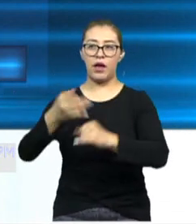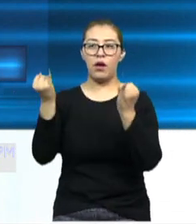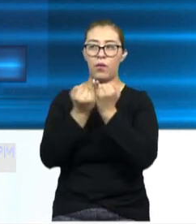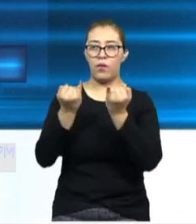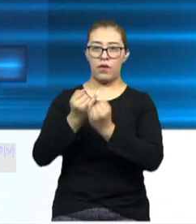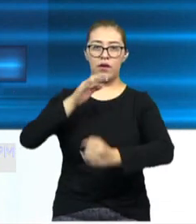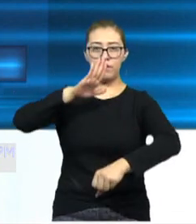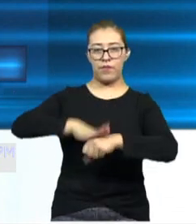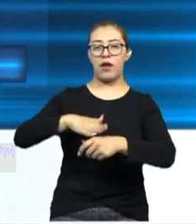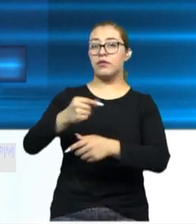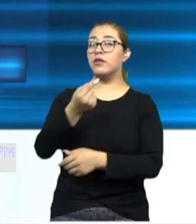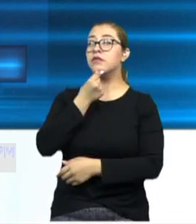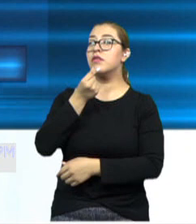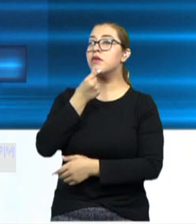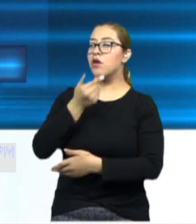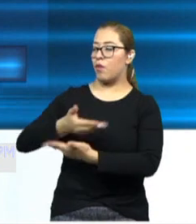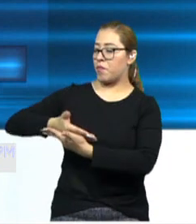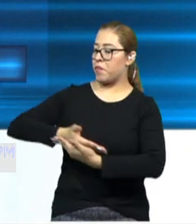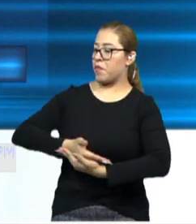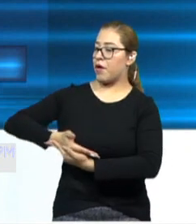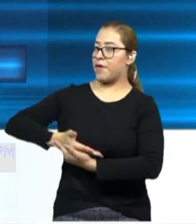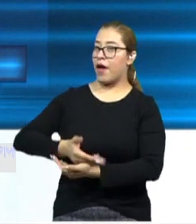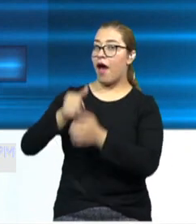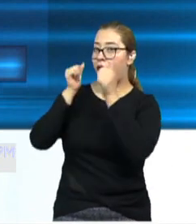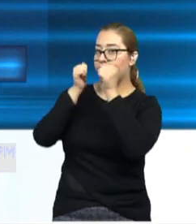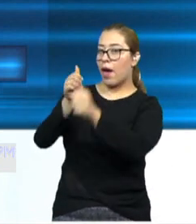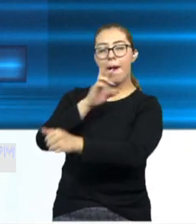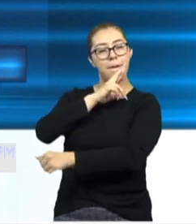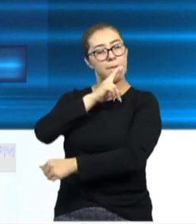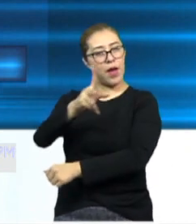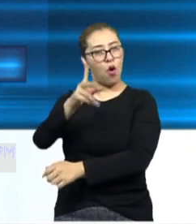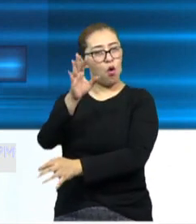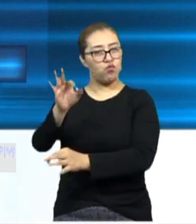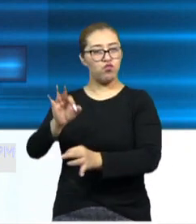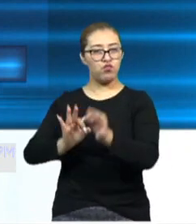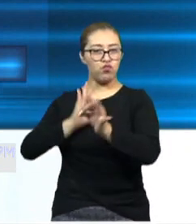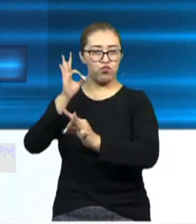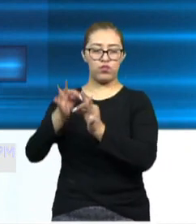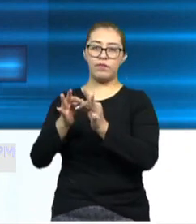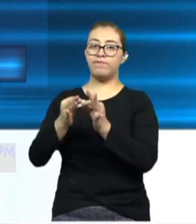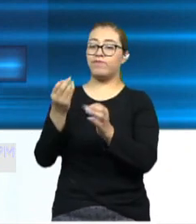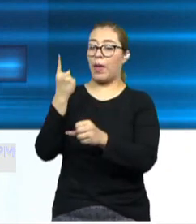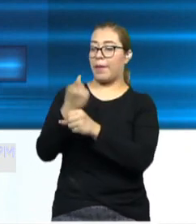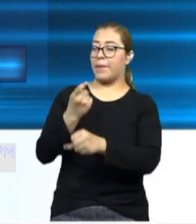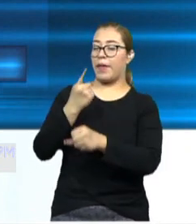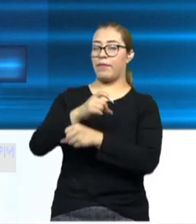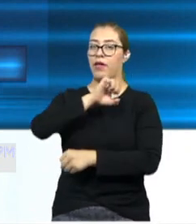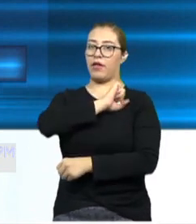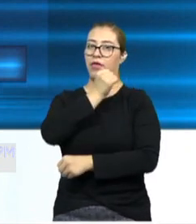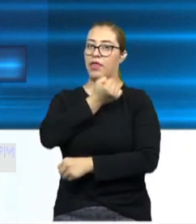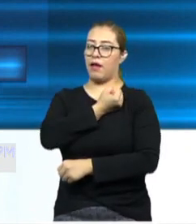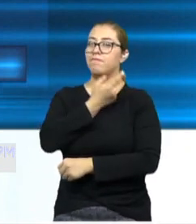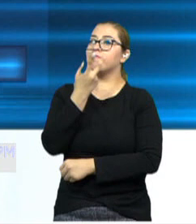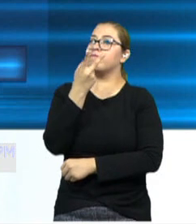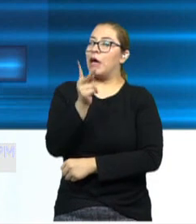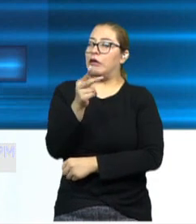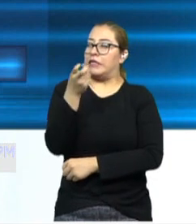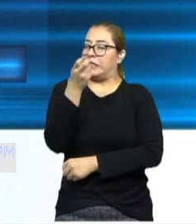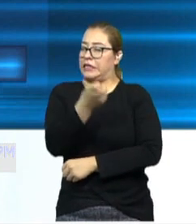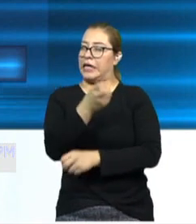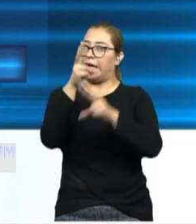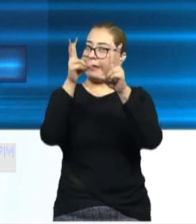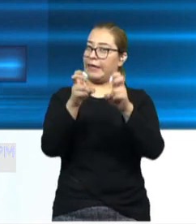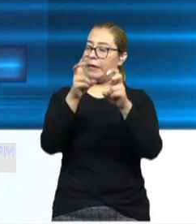desde luego, los menores que están recibiendo la mejor atención posible. Lo primero es la salud de ellos, pero no deja de ser un tema